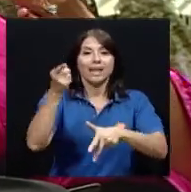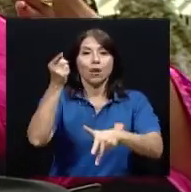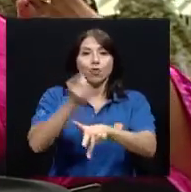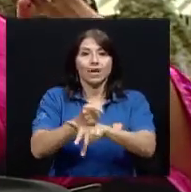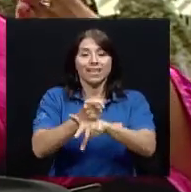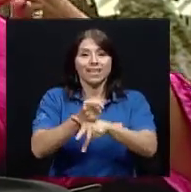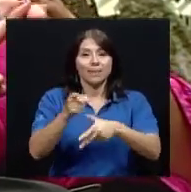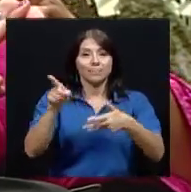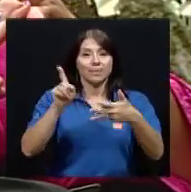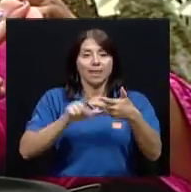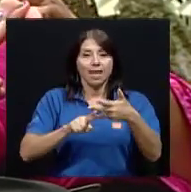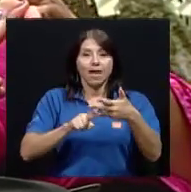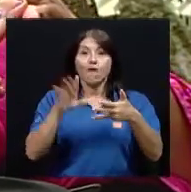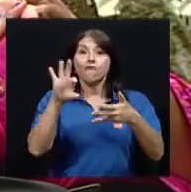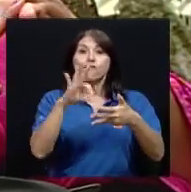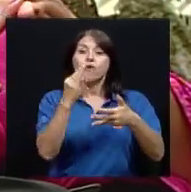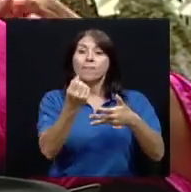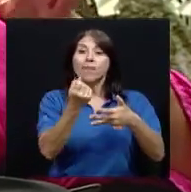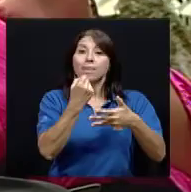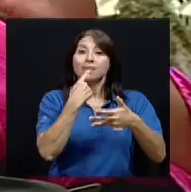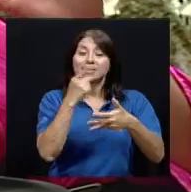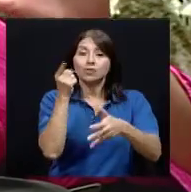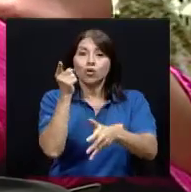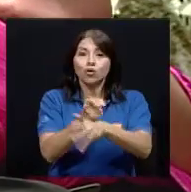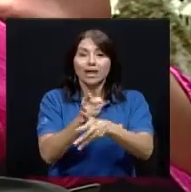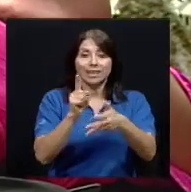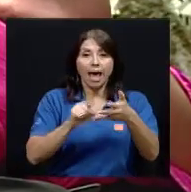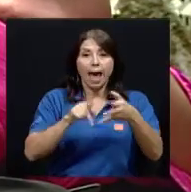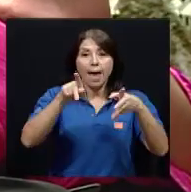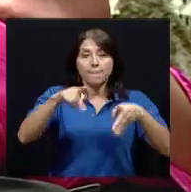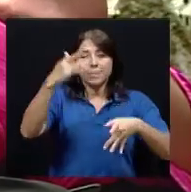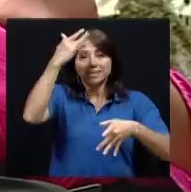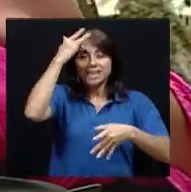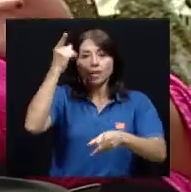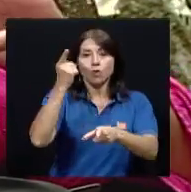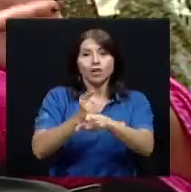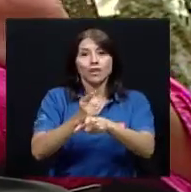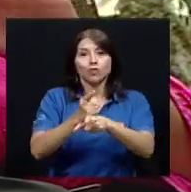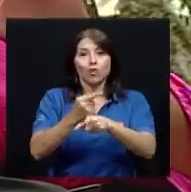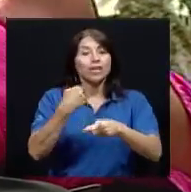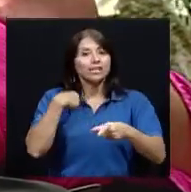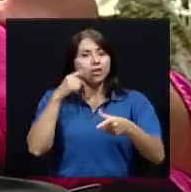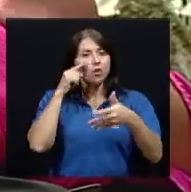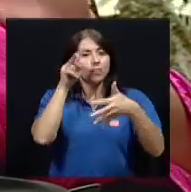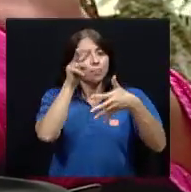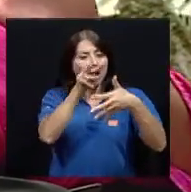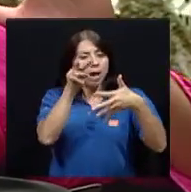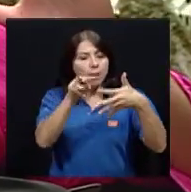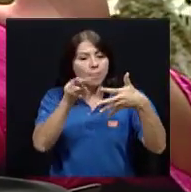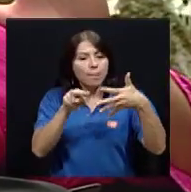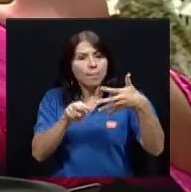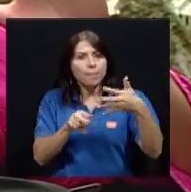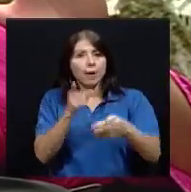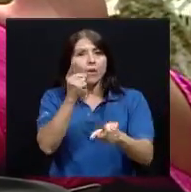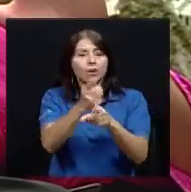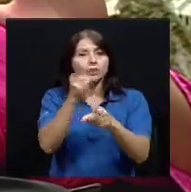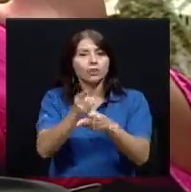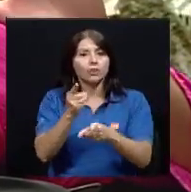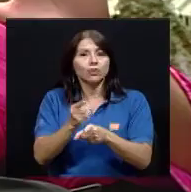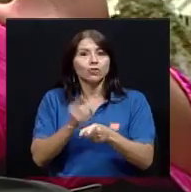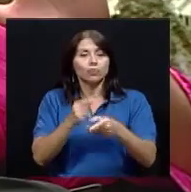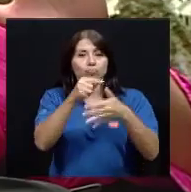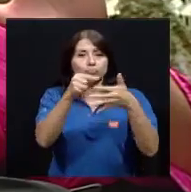en la vía de administración correcta y claramente en el paciente correcto si yo verifico esas cinco cosas antes de administrar el